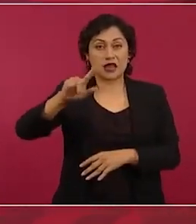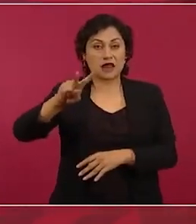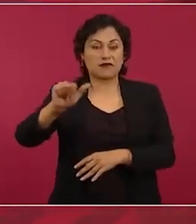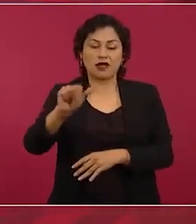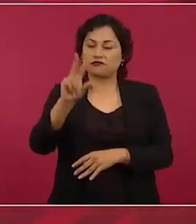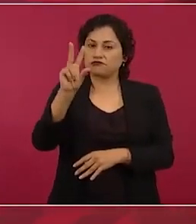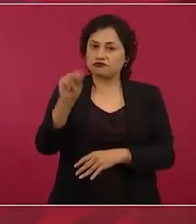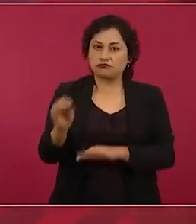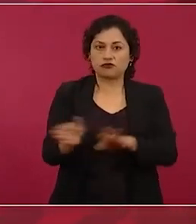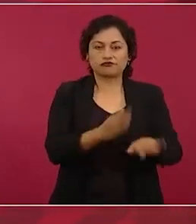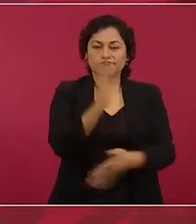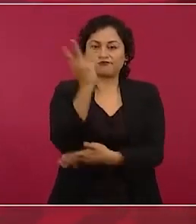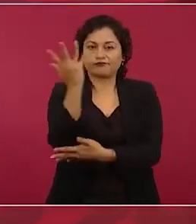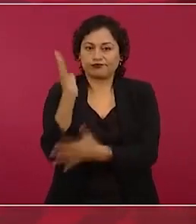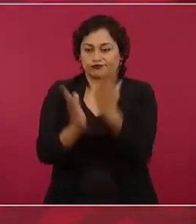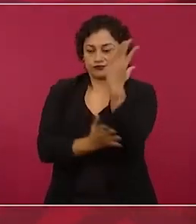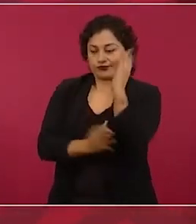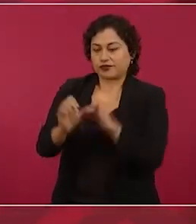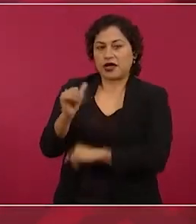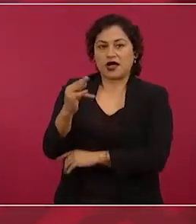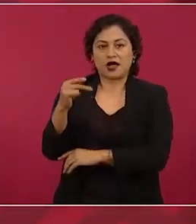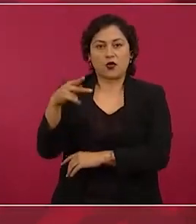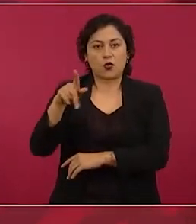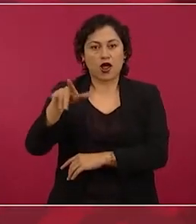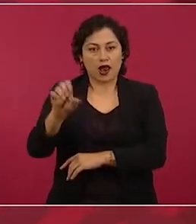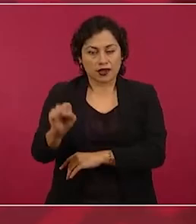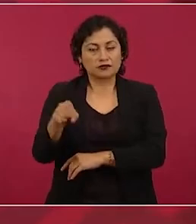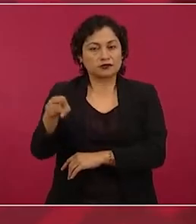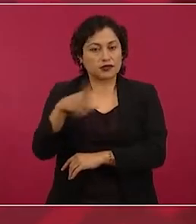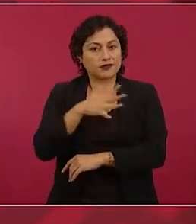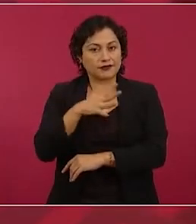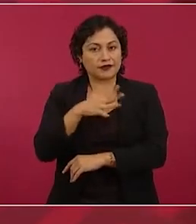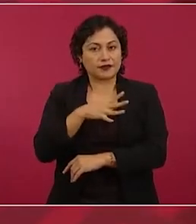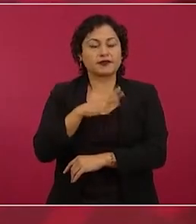los que hay, pero además no todo